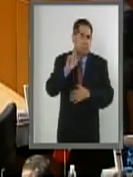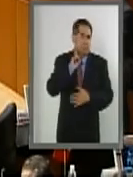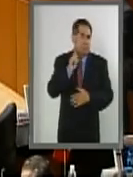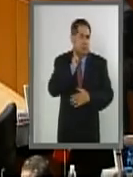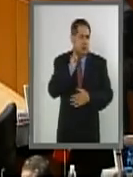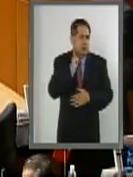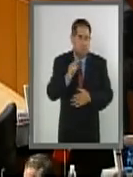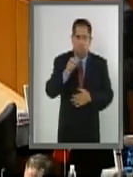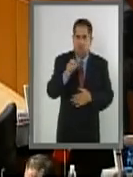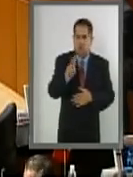Cuevas Barrón.